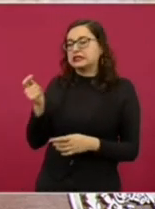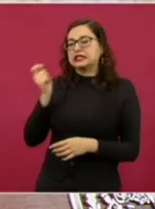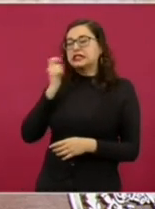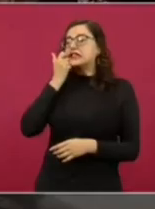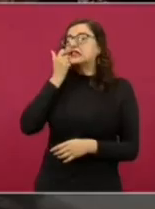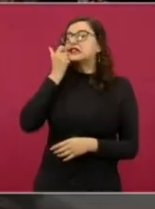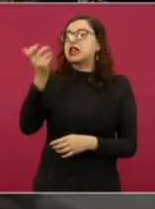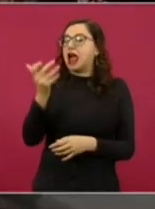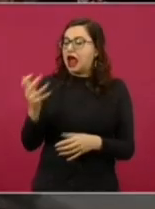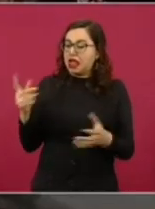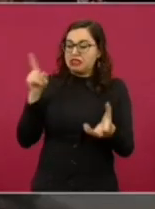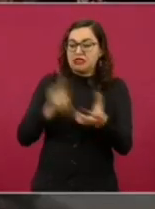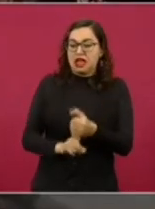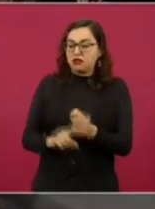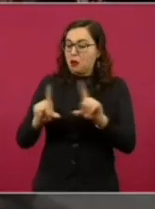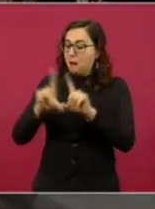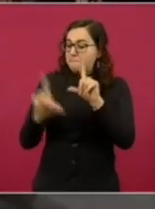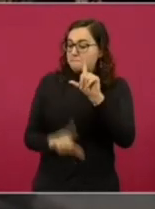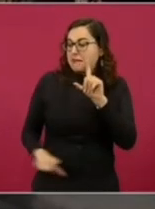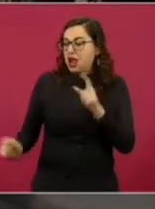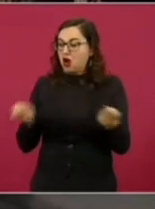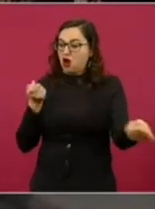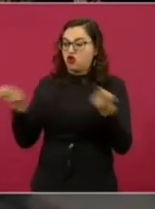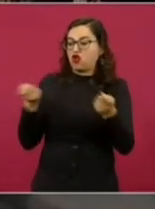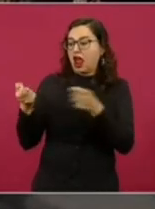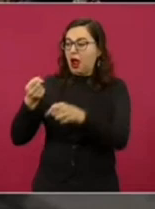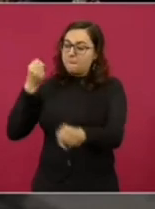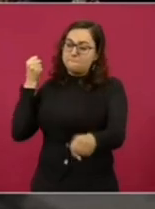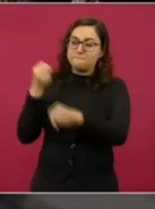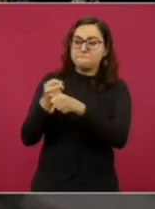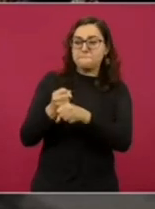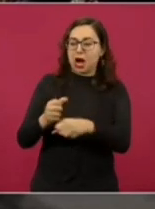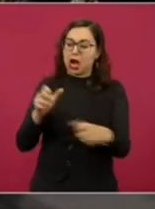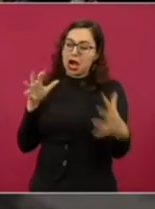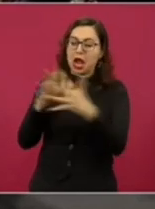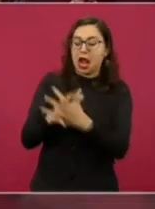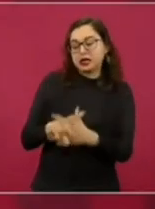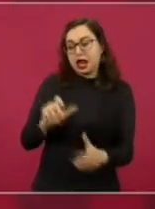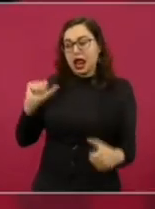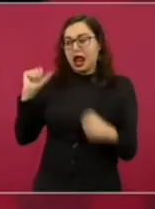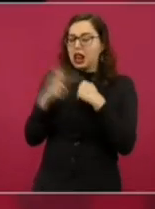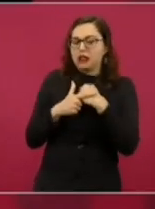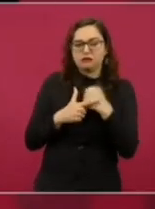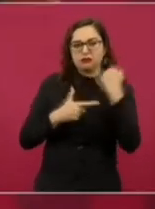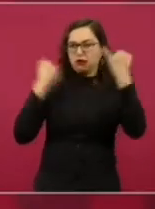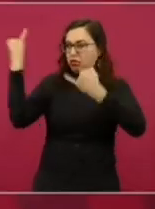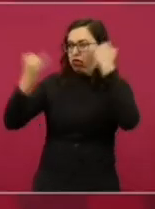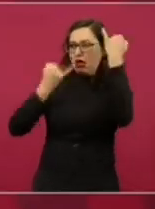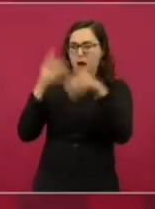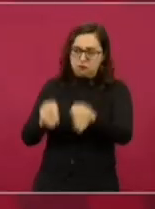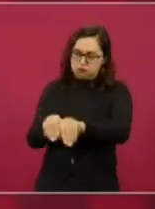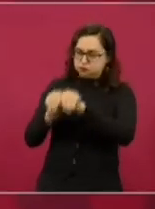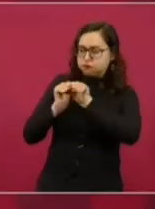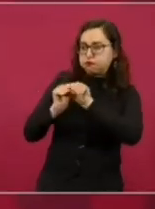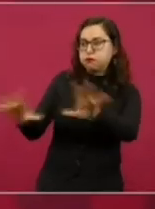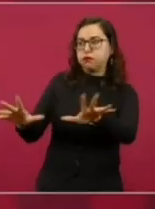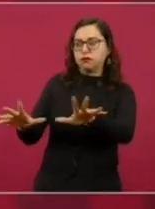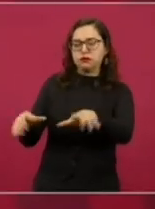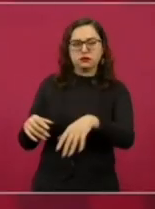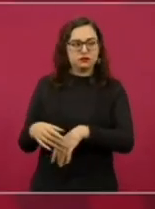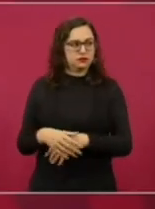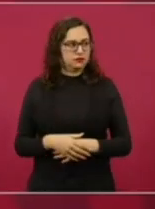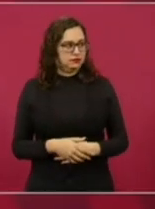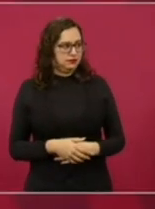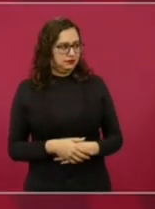y eran de los favoritos del régimen neoliberal